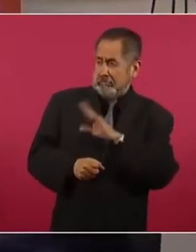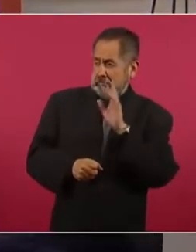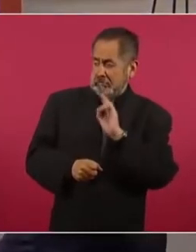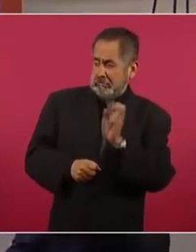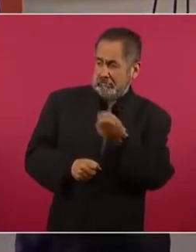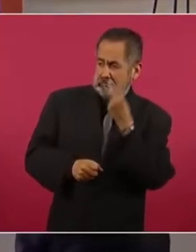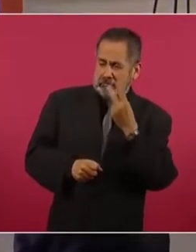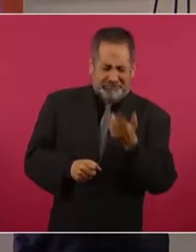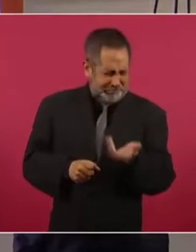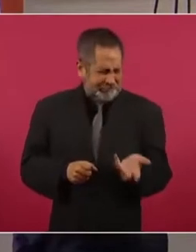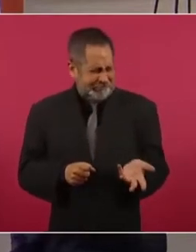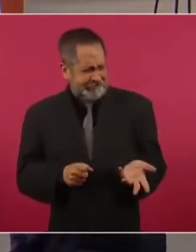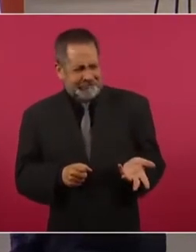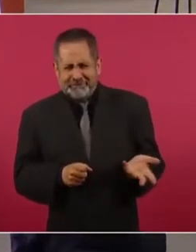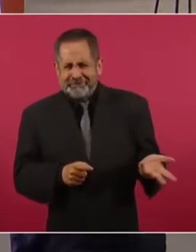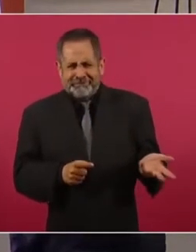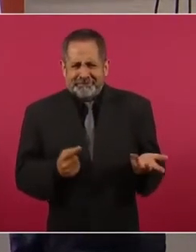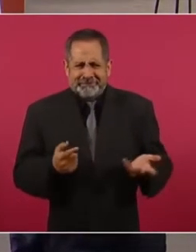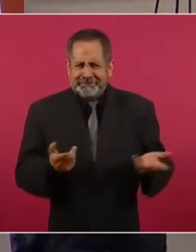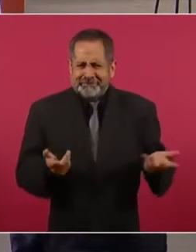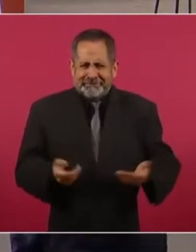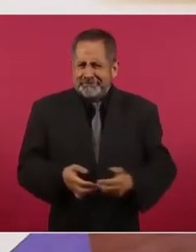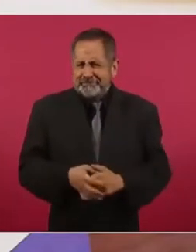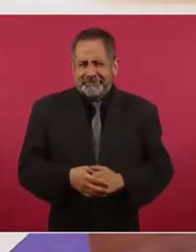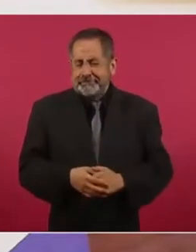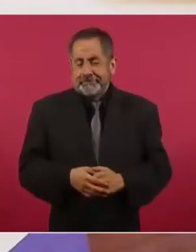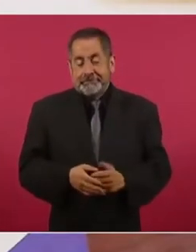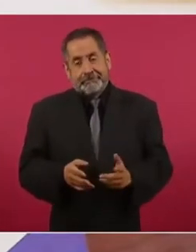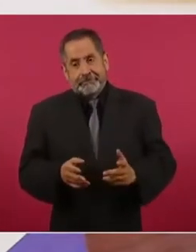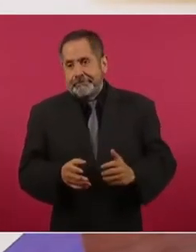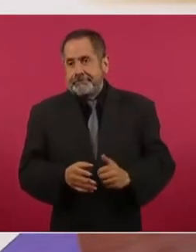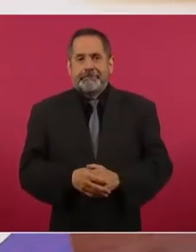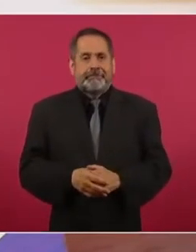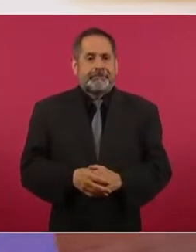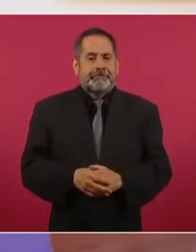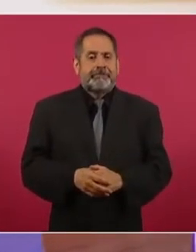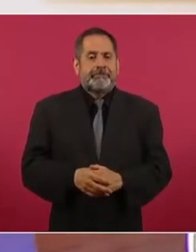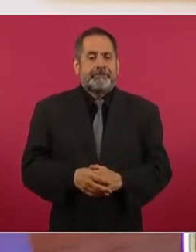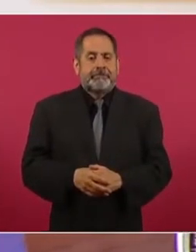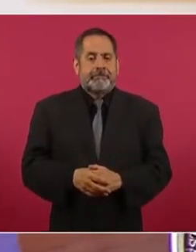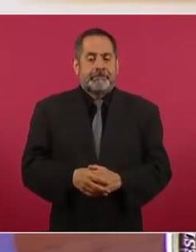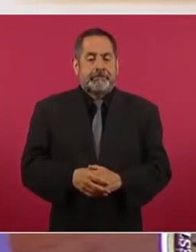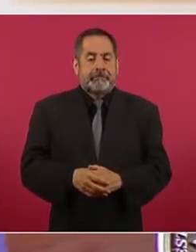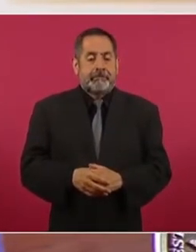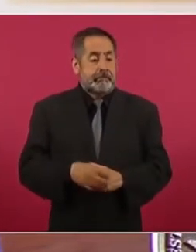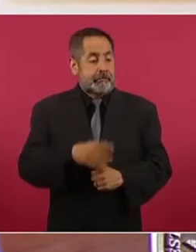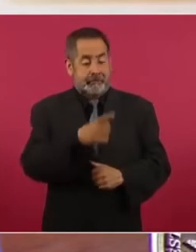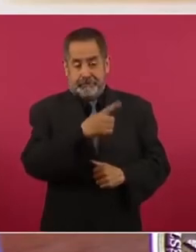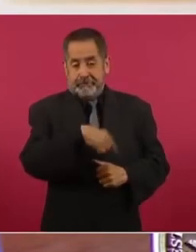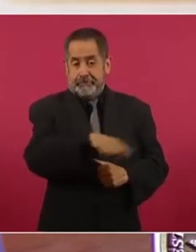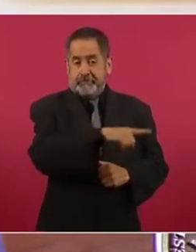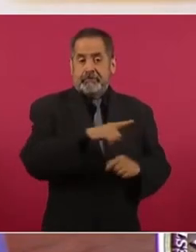luego de que cometieron,